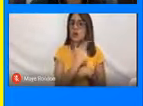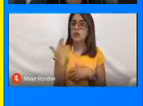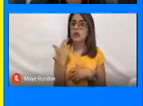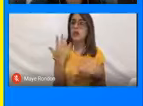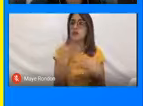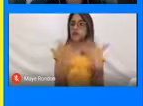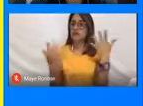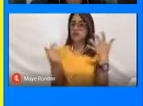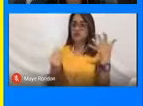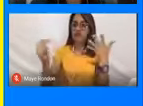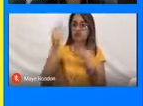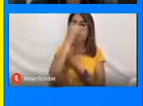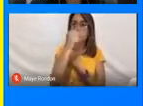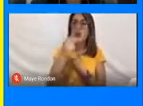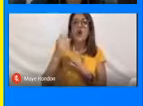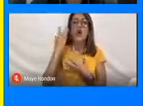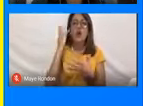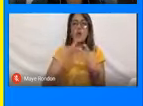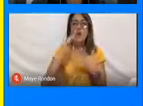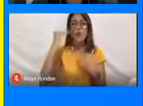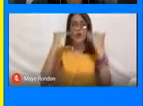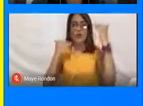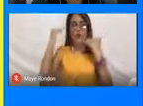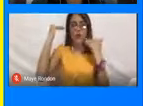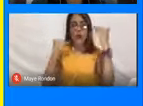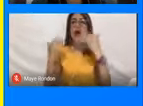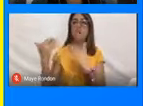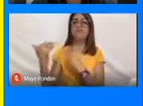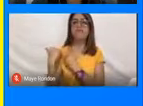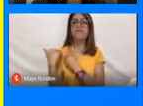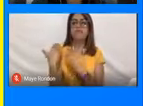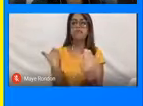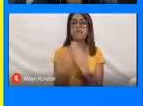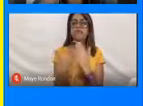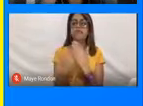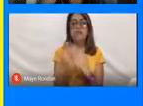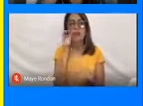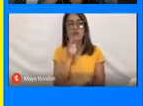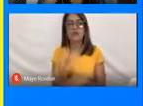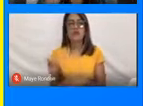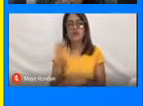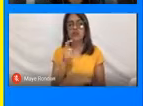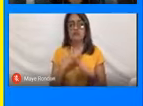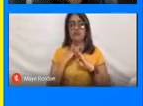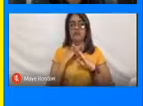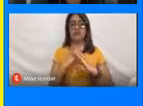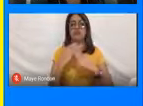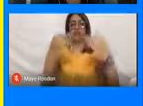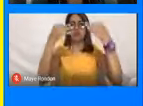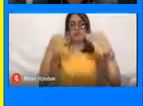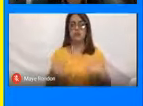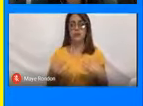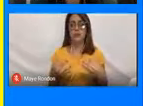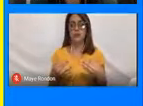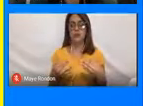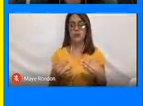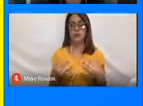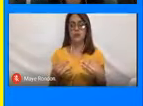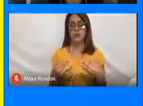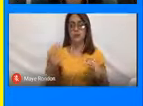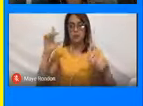una de sus competencias para velar por la seguridad del